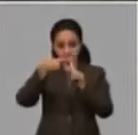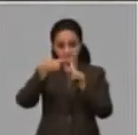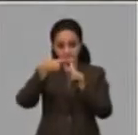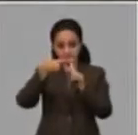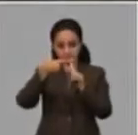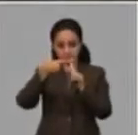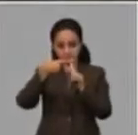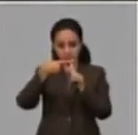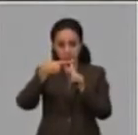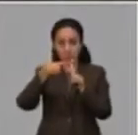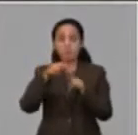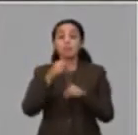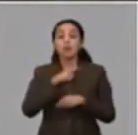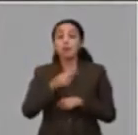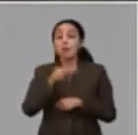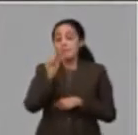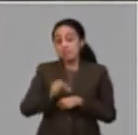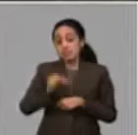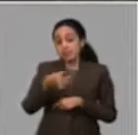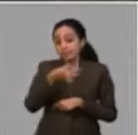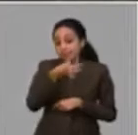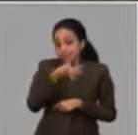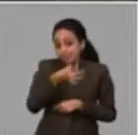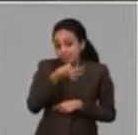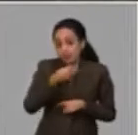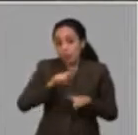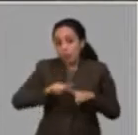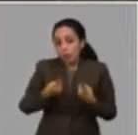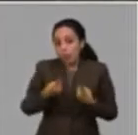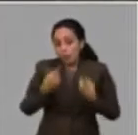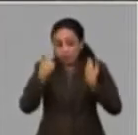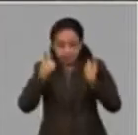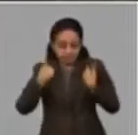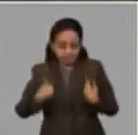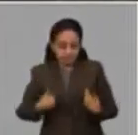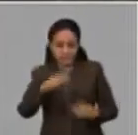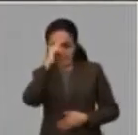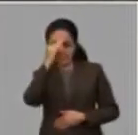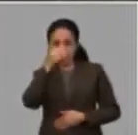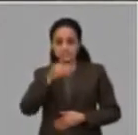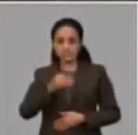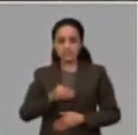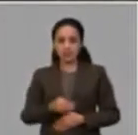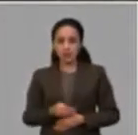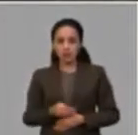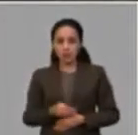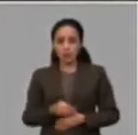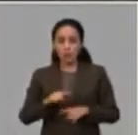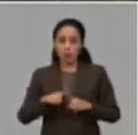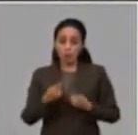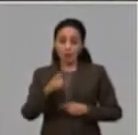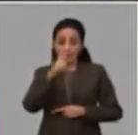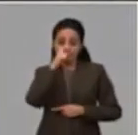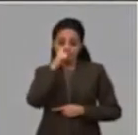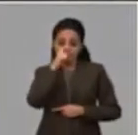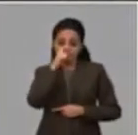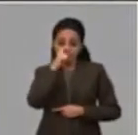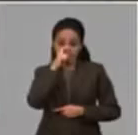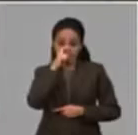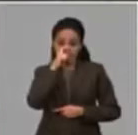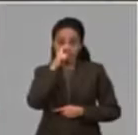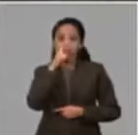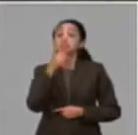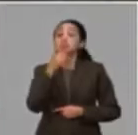aquellos adultos mayores, que son personas que por sus condiciones físicas de salud y por su edad son